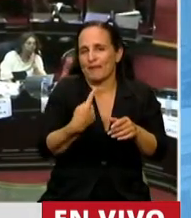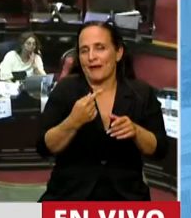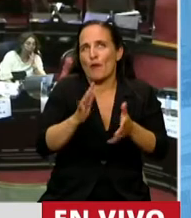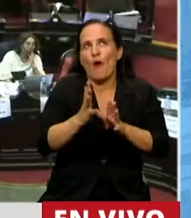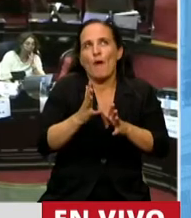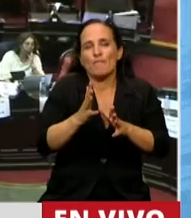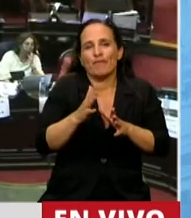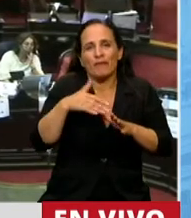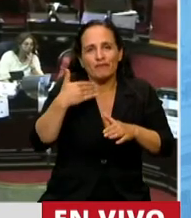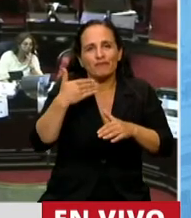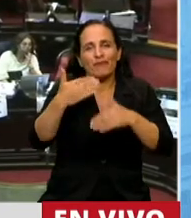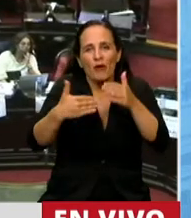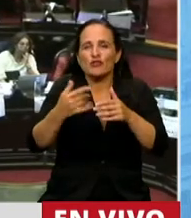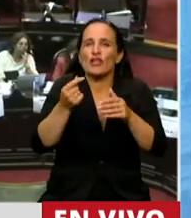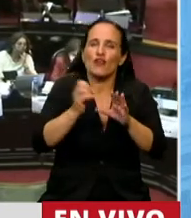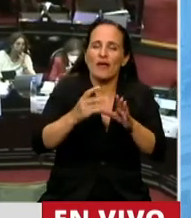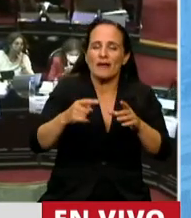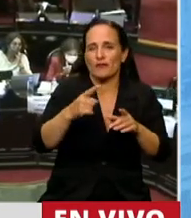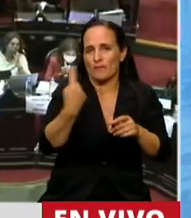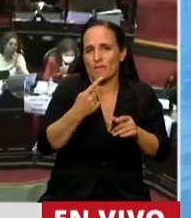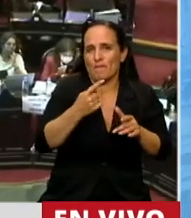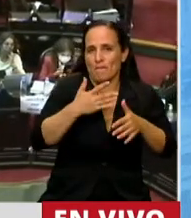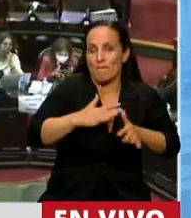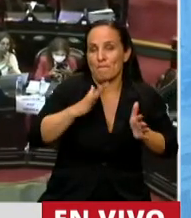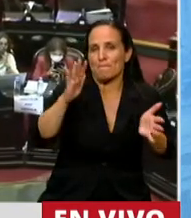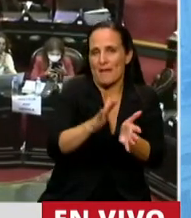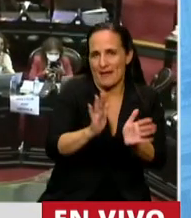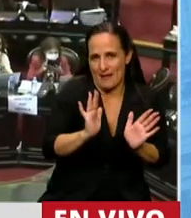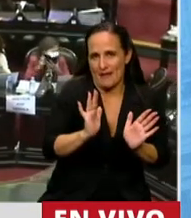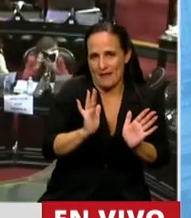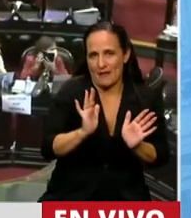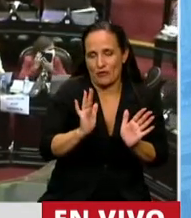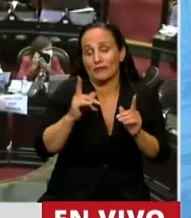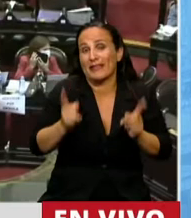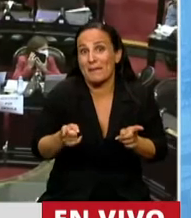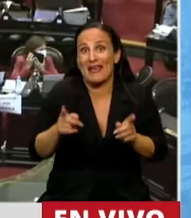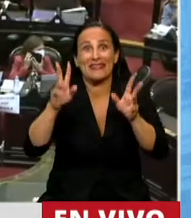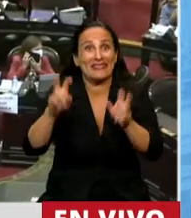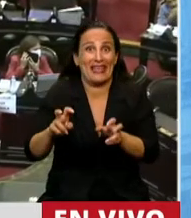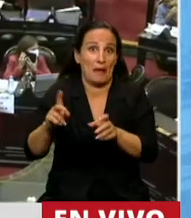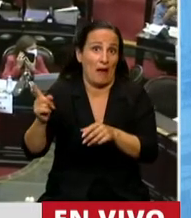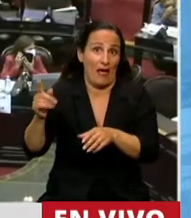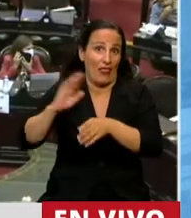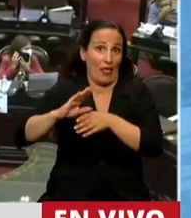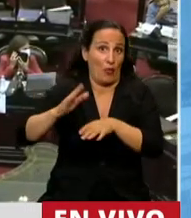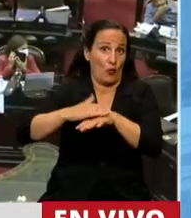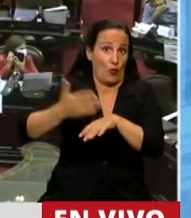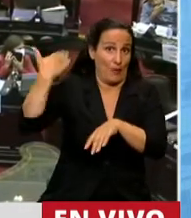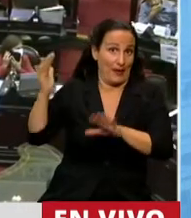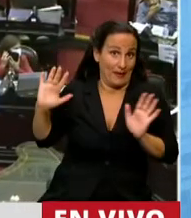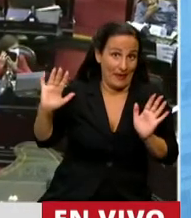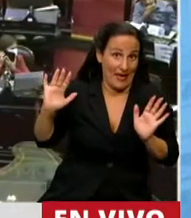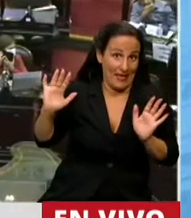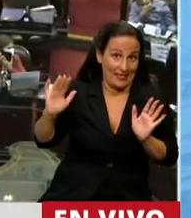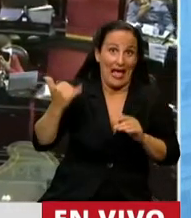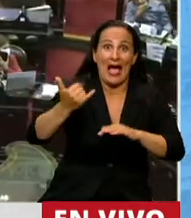proceso de amortizaciones. Otra de las terribles cuestiones de la deuda heredada, que está colocada a